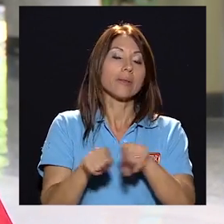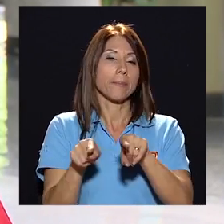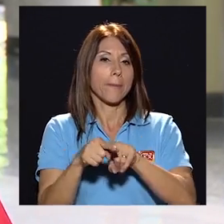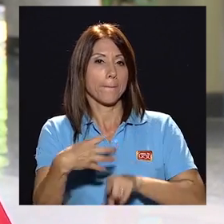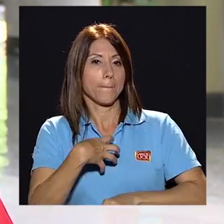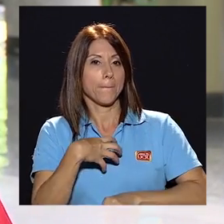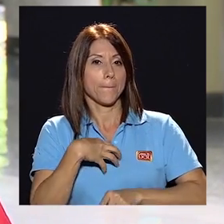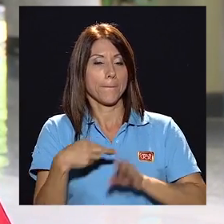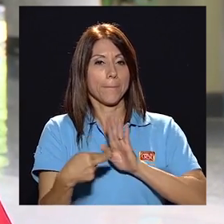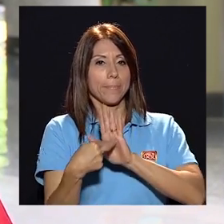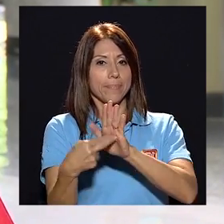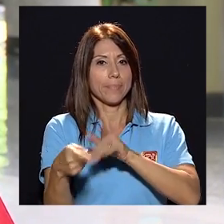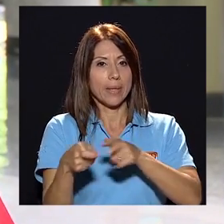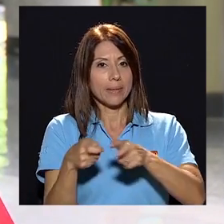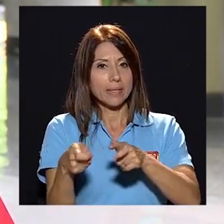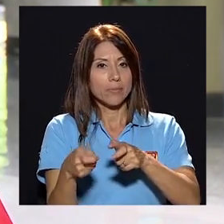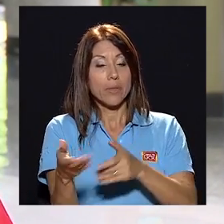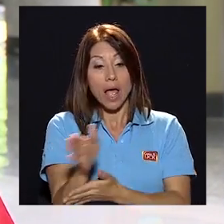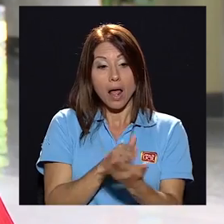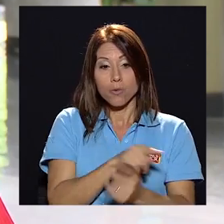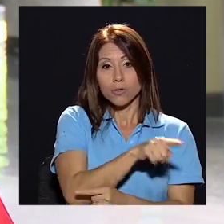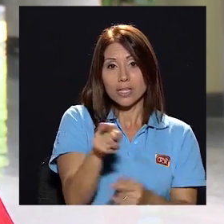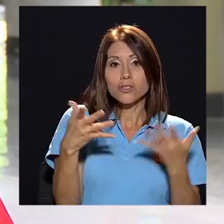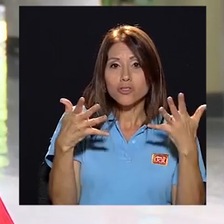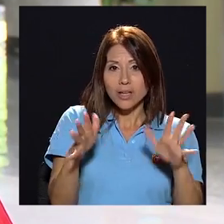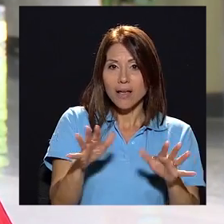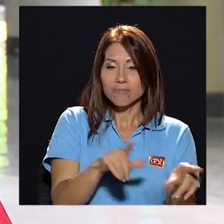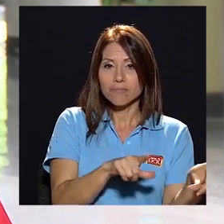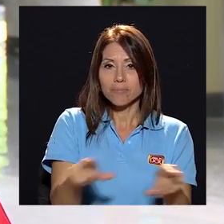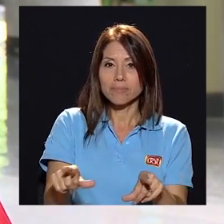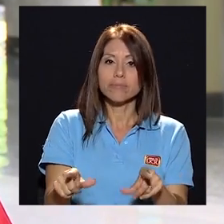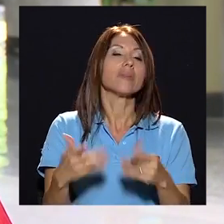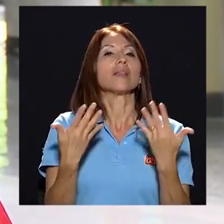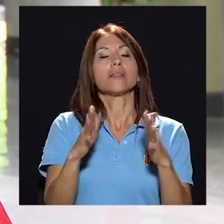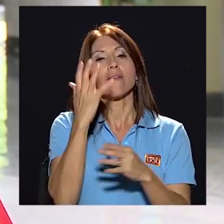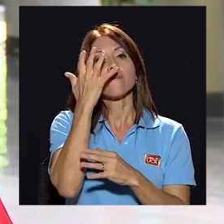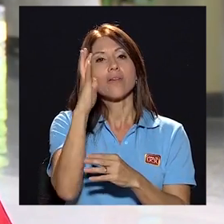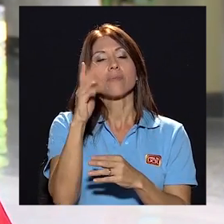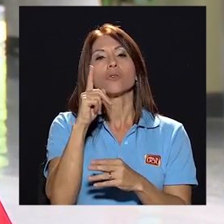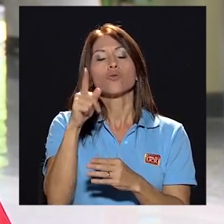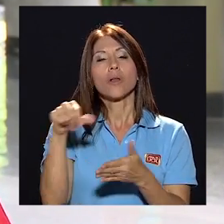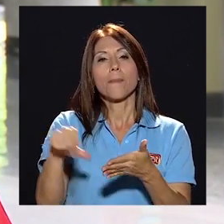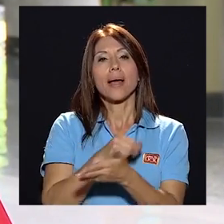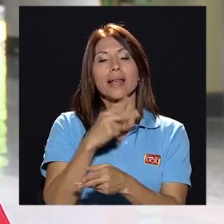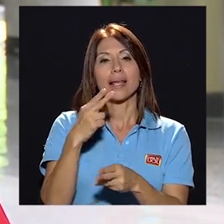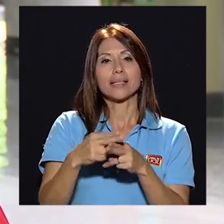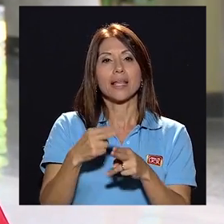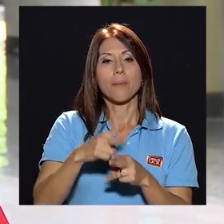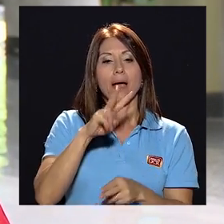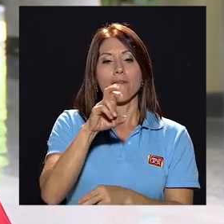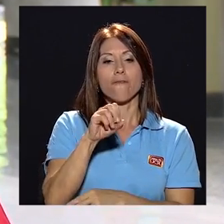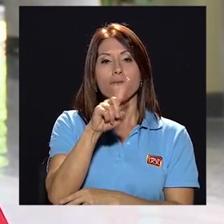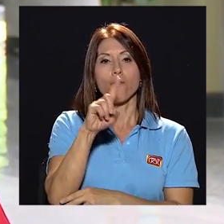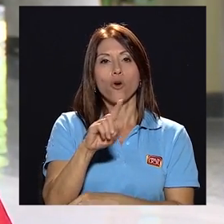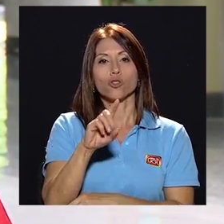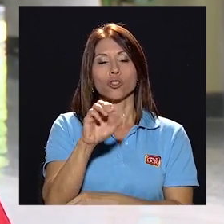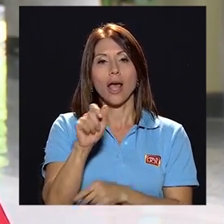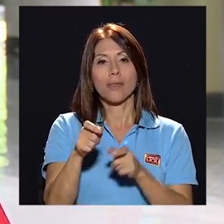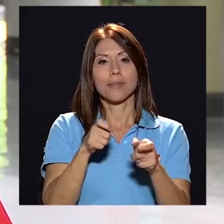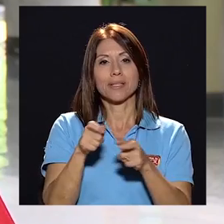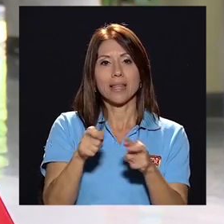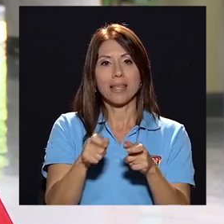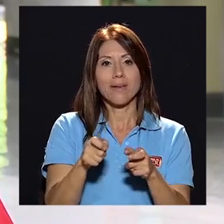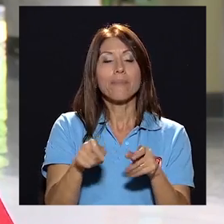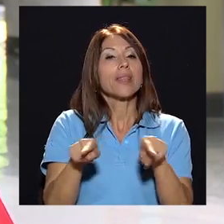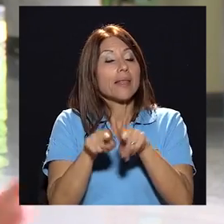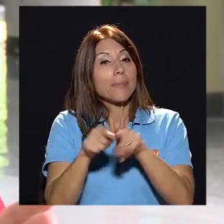representación administrativa ya algunos de esos medios los tenemos creados hay una página en facebook que se llama voz administrativa tenemos un blog